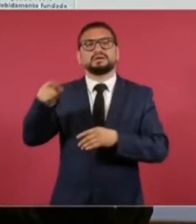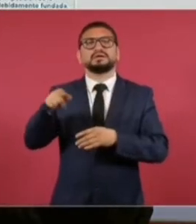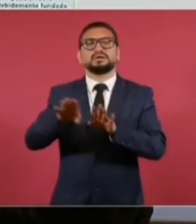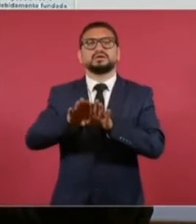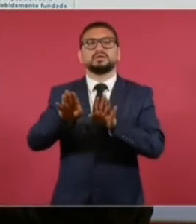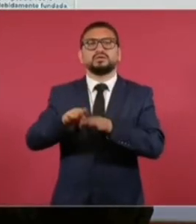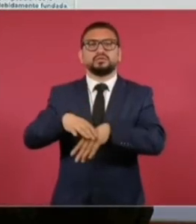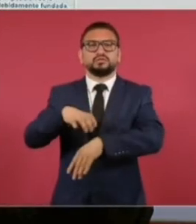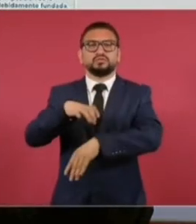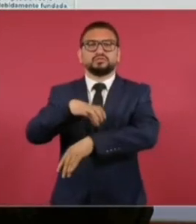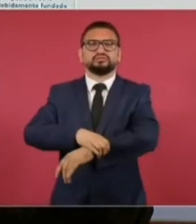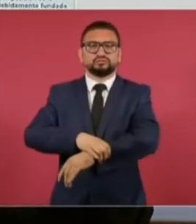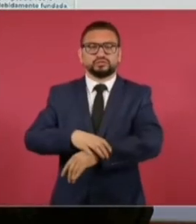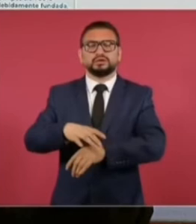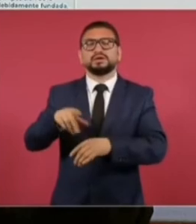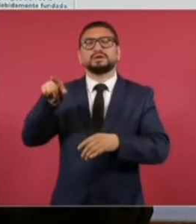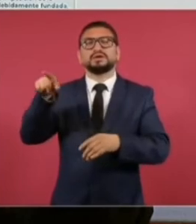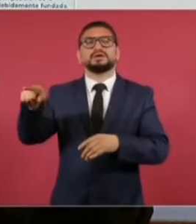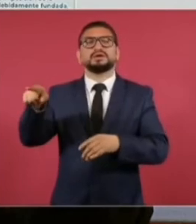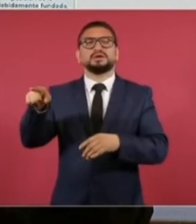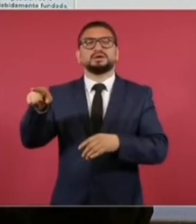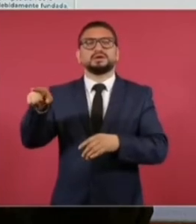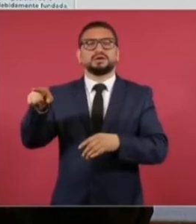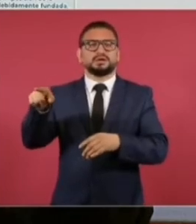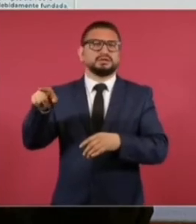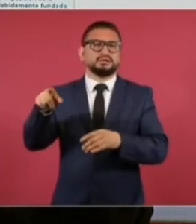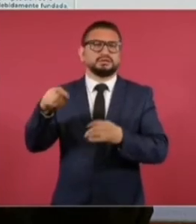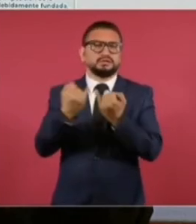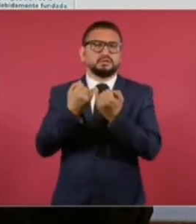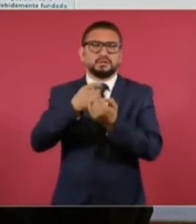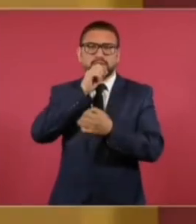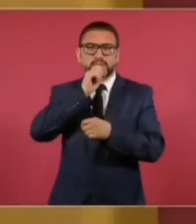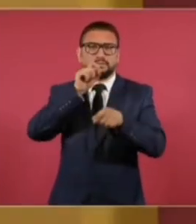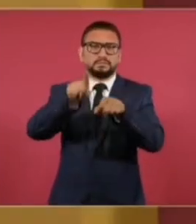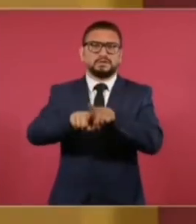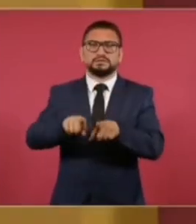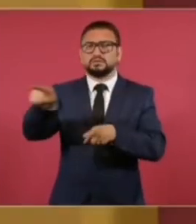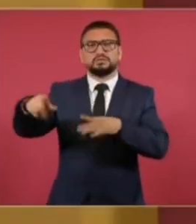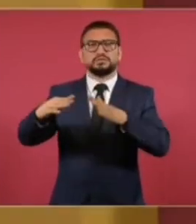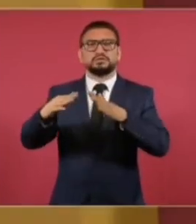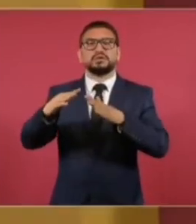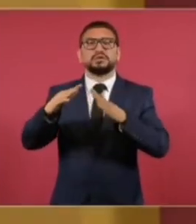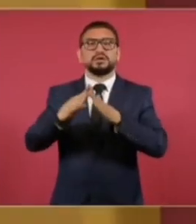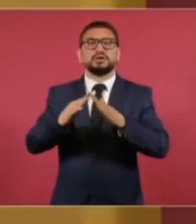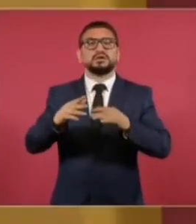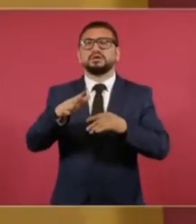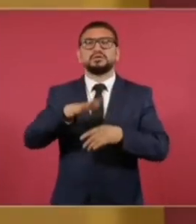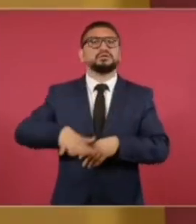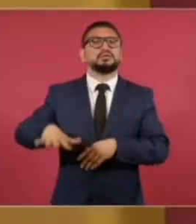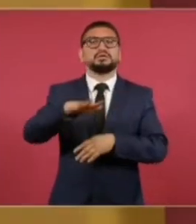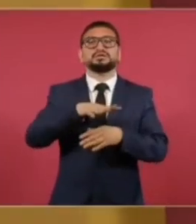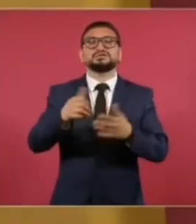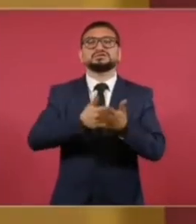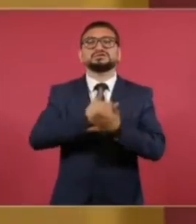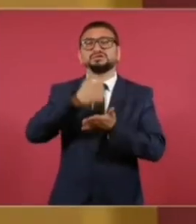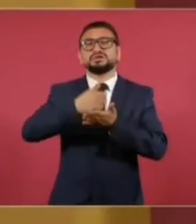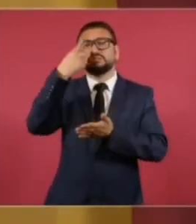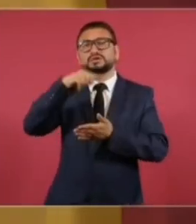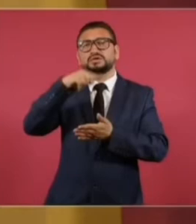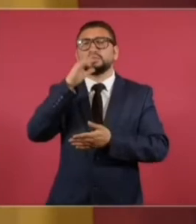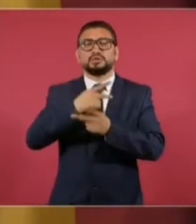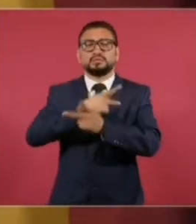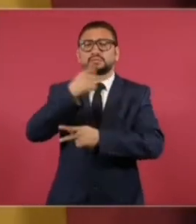brazalete y también la de que no pueda salir de la Ciudad de México, así como la entrega de su